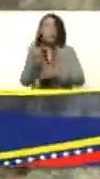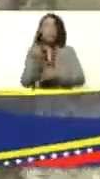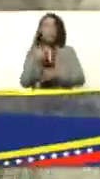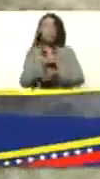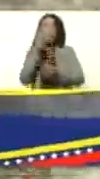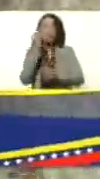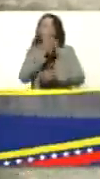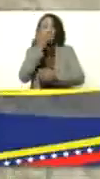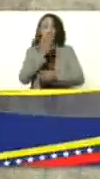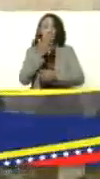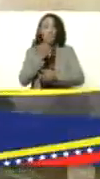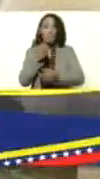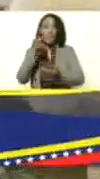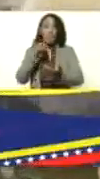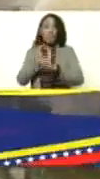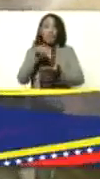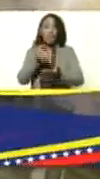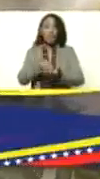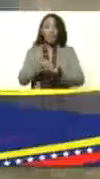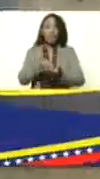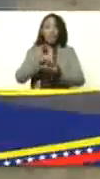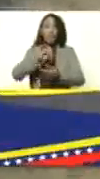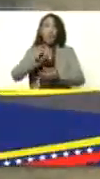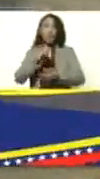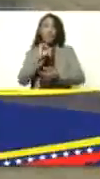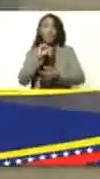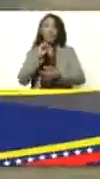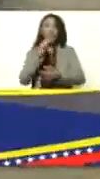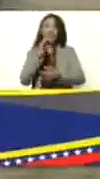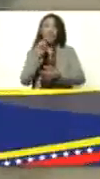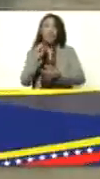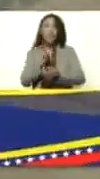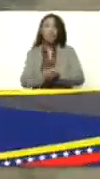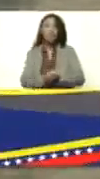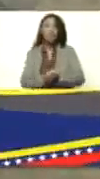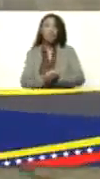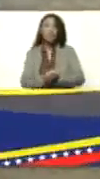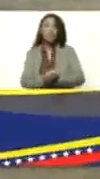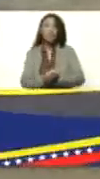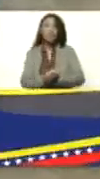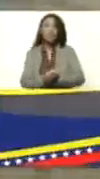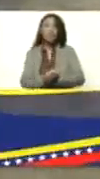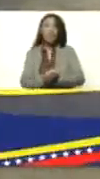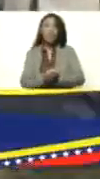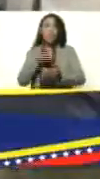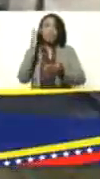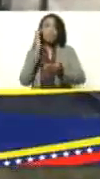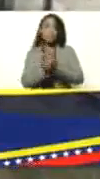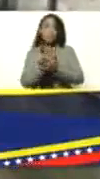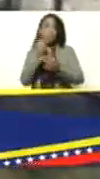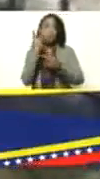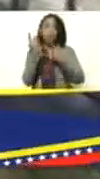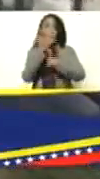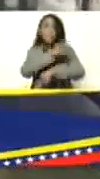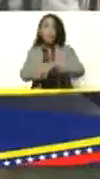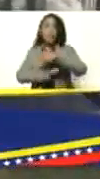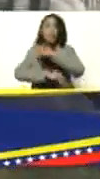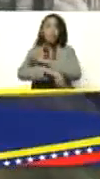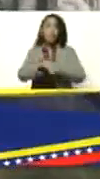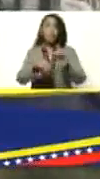La cabra Mocha de Josefita Camacho es mocha de los dos brazos,